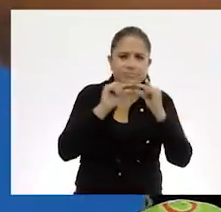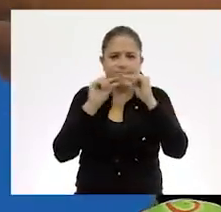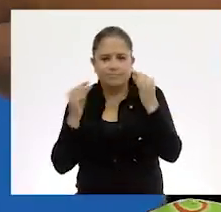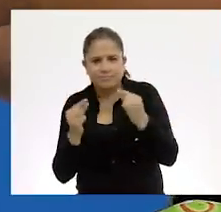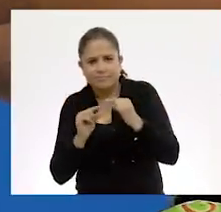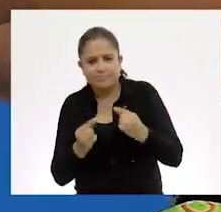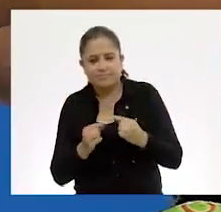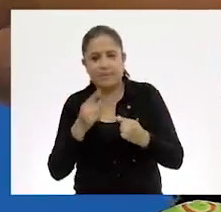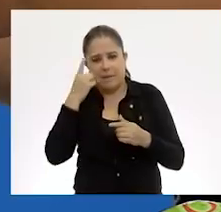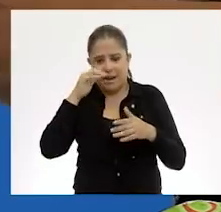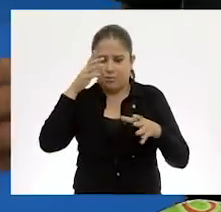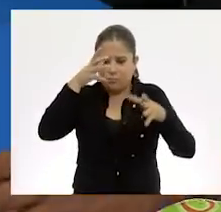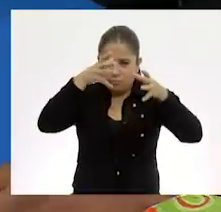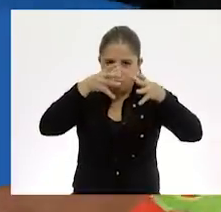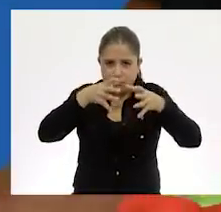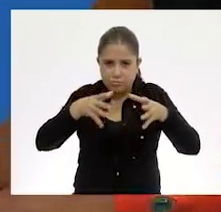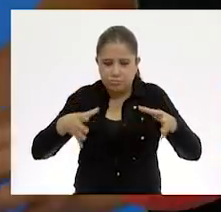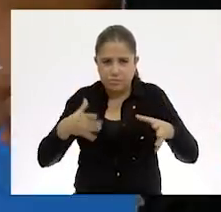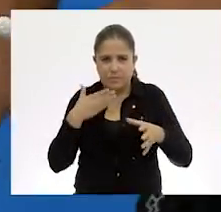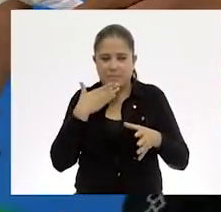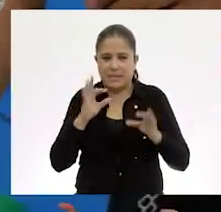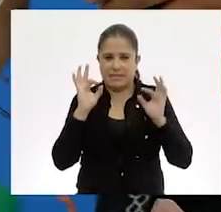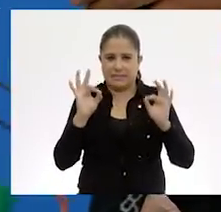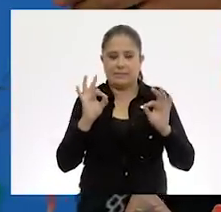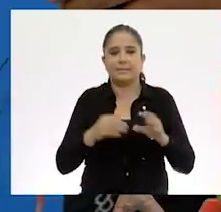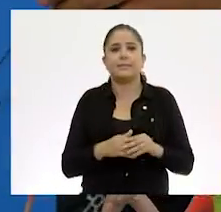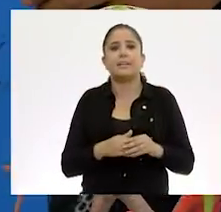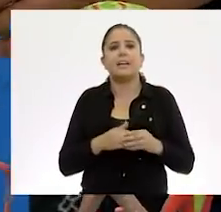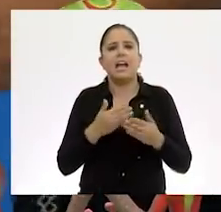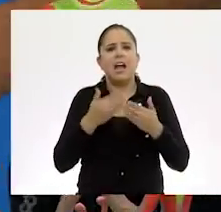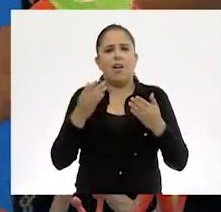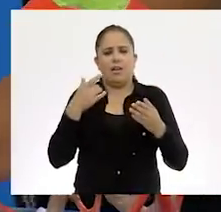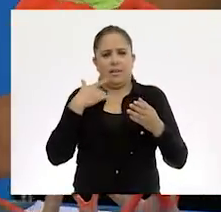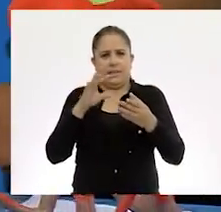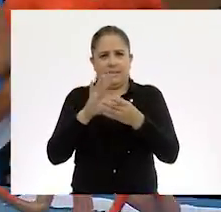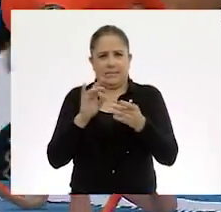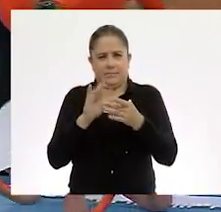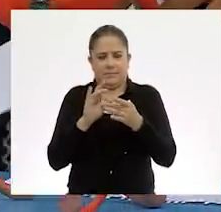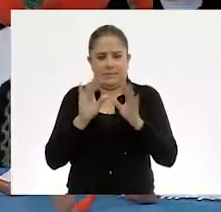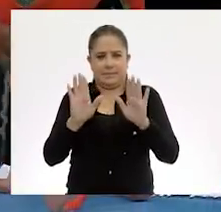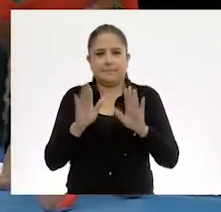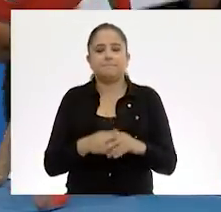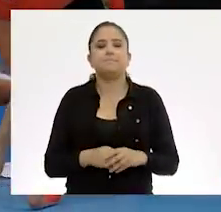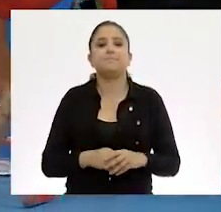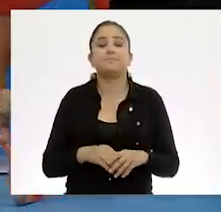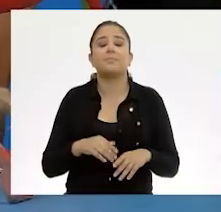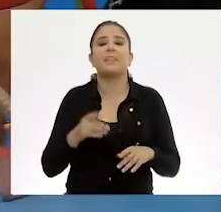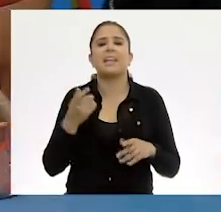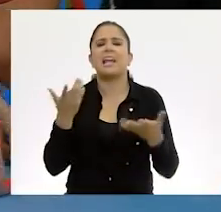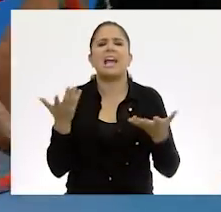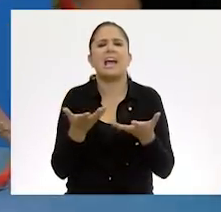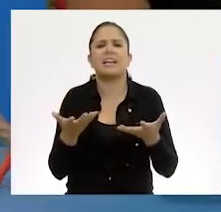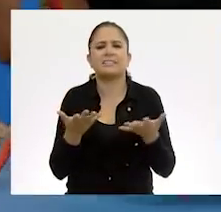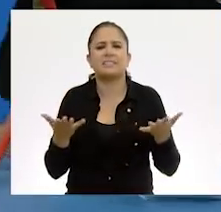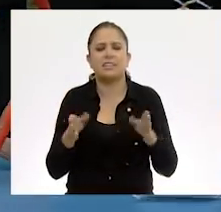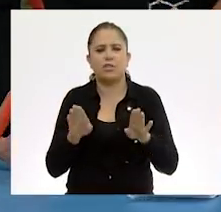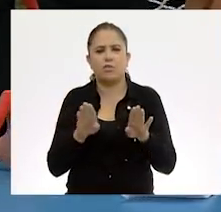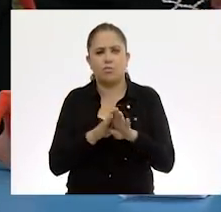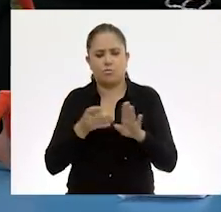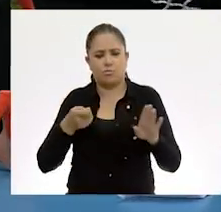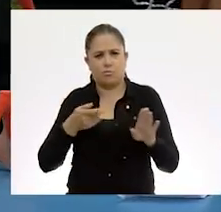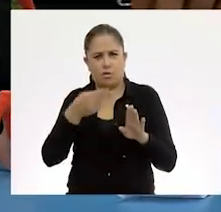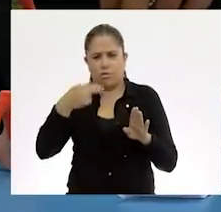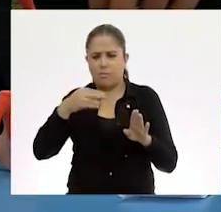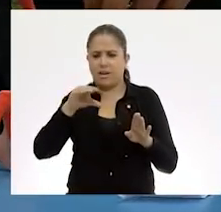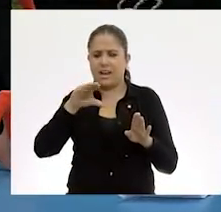borrado. Cubierto, ok, perfecto. Les voy a platicar un poquito qué es lo siguiente y qué es lo que le da el nombre a la